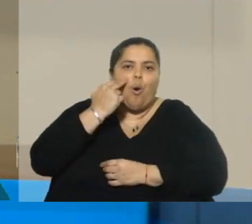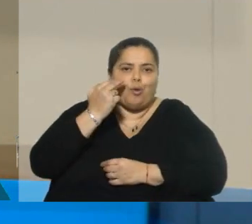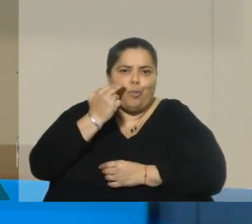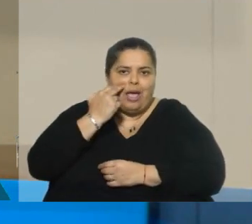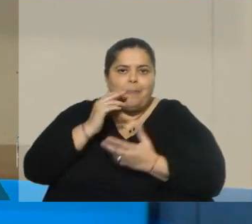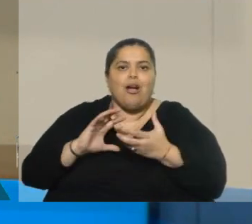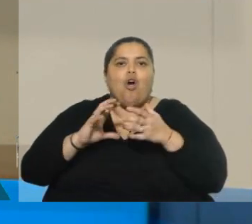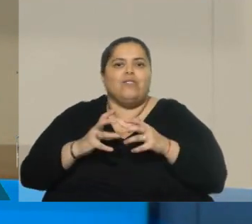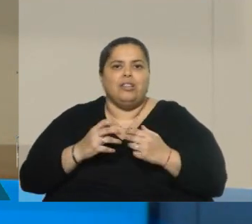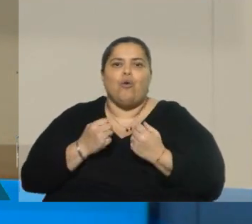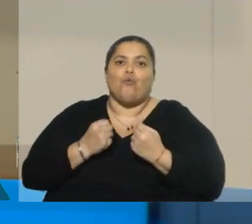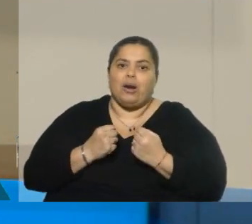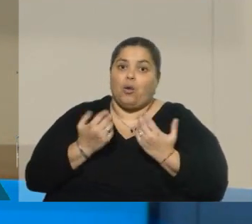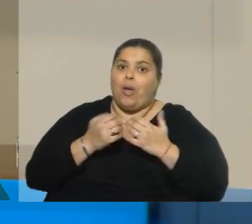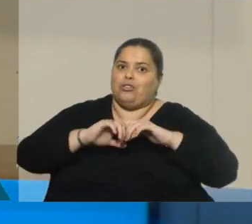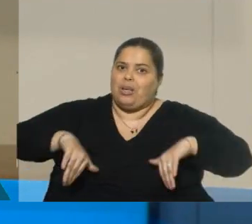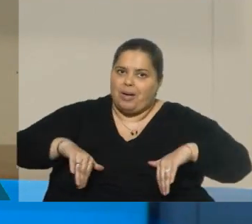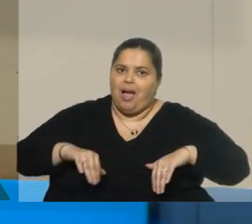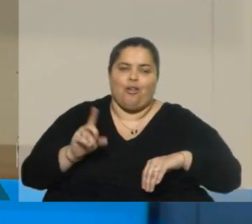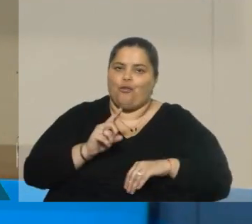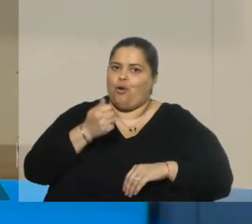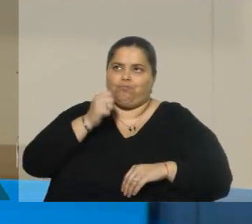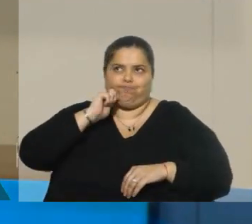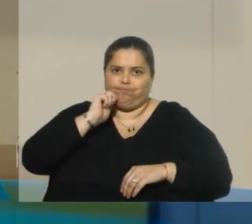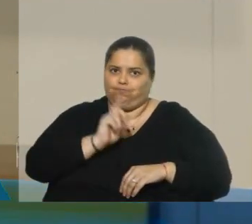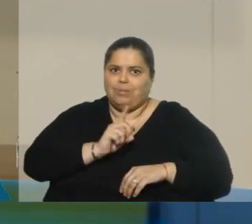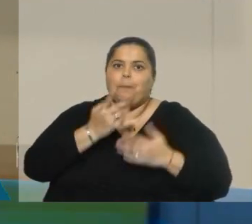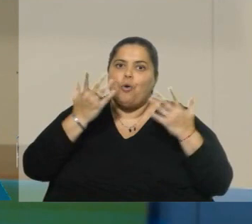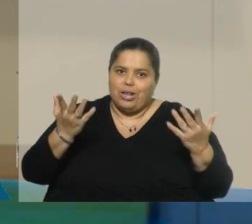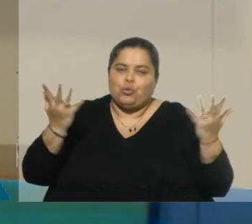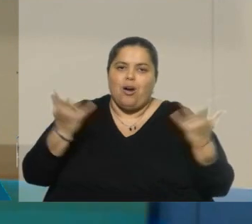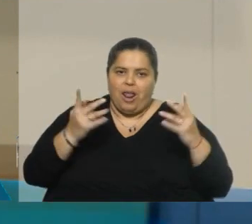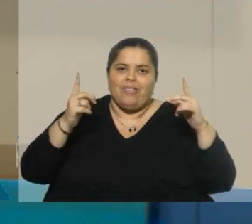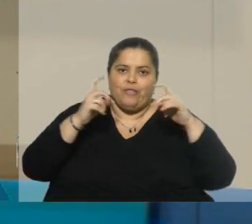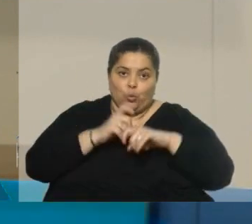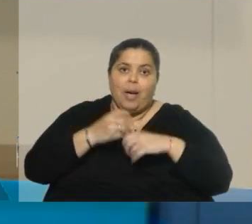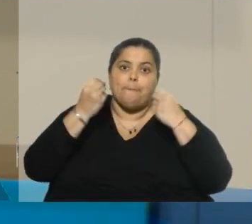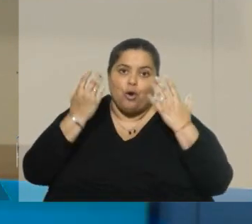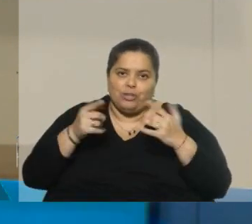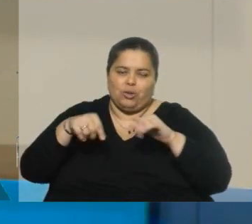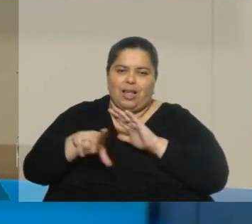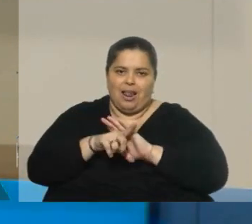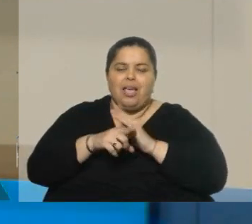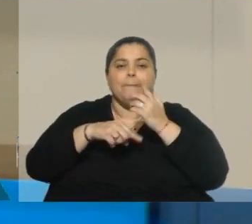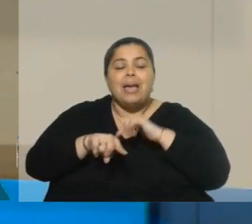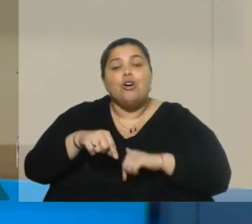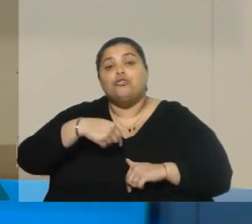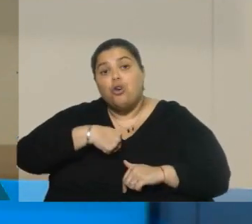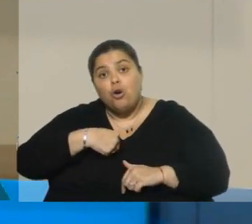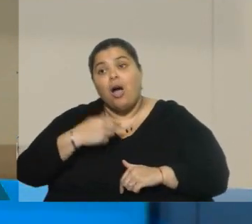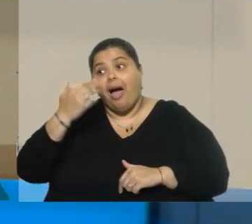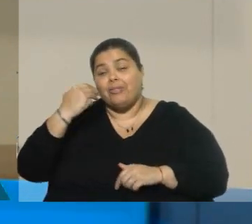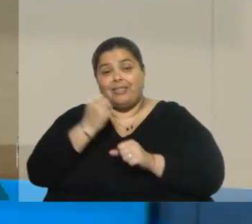conflictos fuertes a la hora de separarse y por eso están teniendo estas dificultades. De todas maneras, trabajé con la